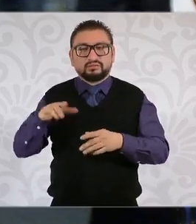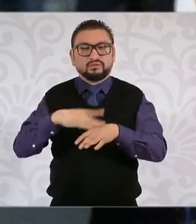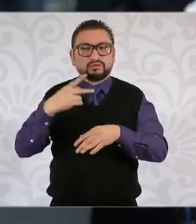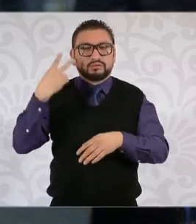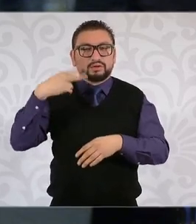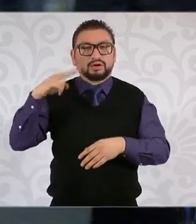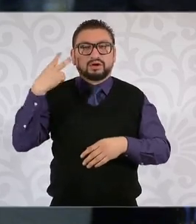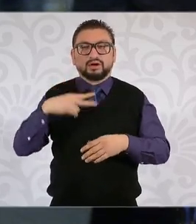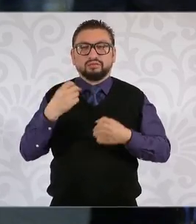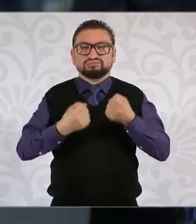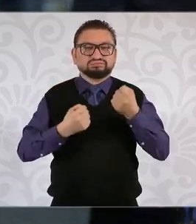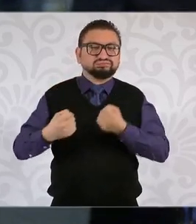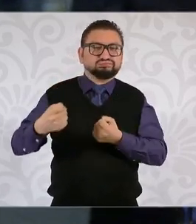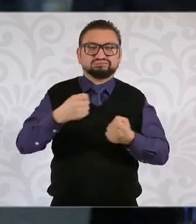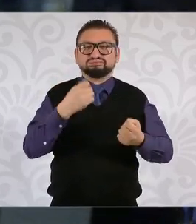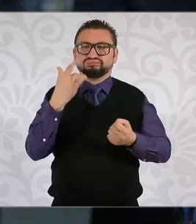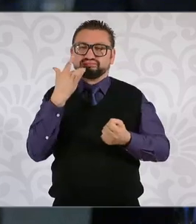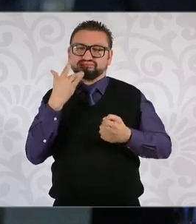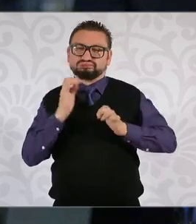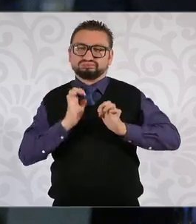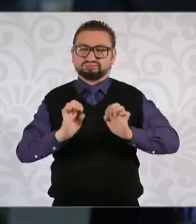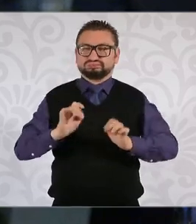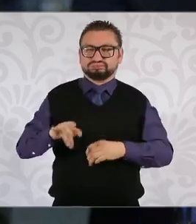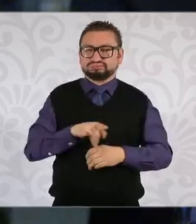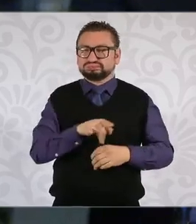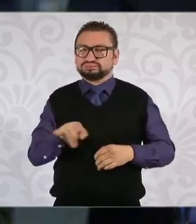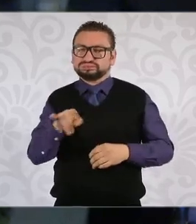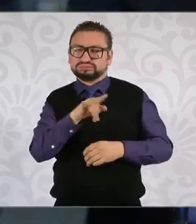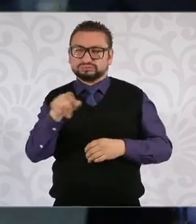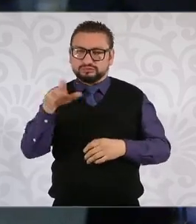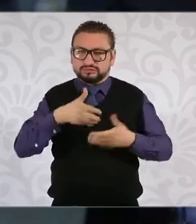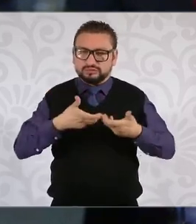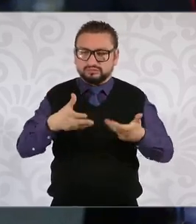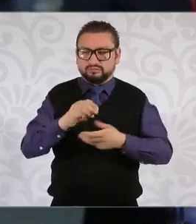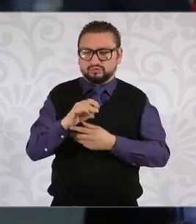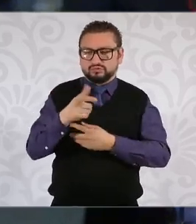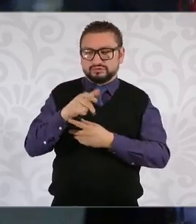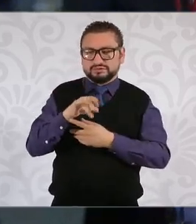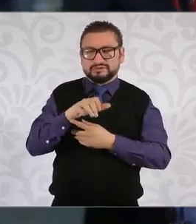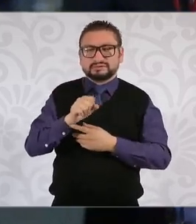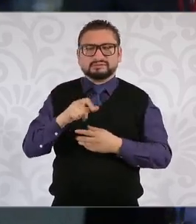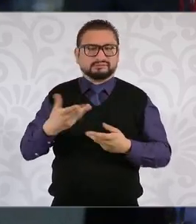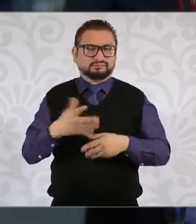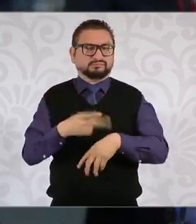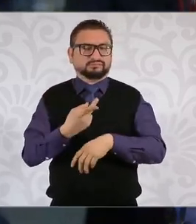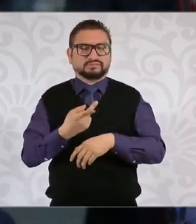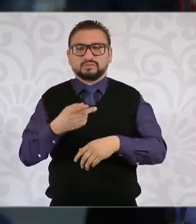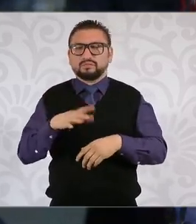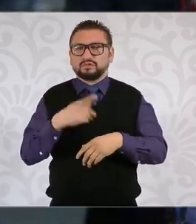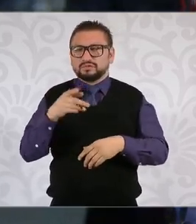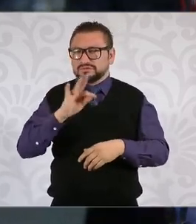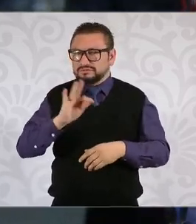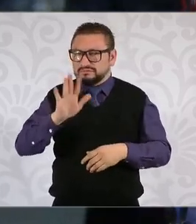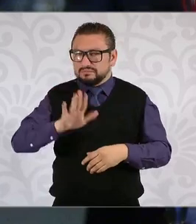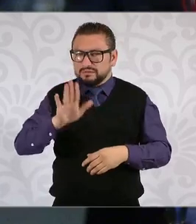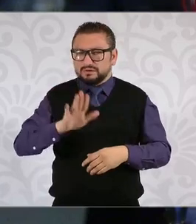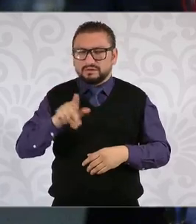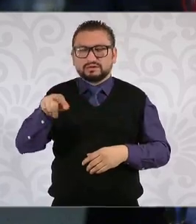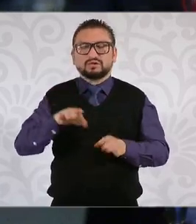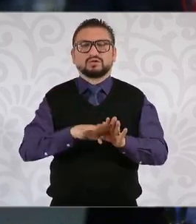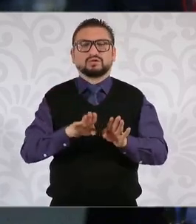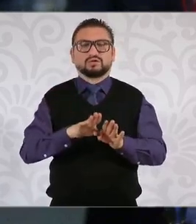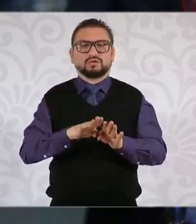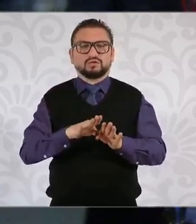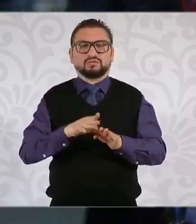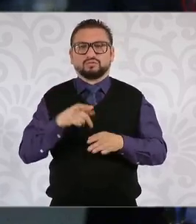en un Lamborghini en calles de Musquis. Evidentemente, bueno, pues eso pudiera parecer apegado a lo